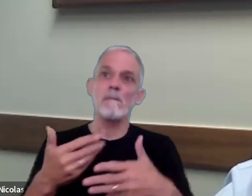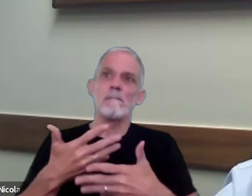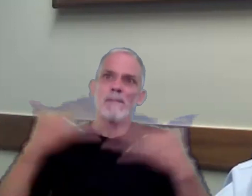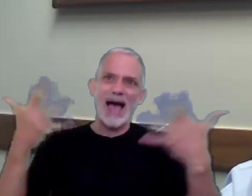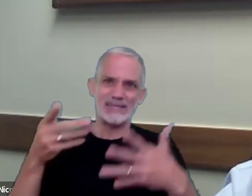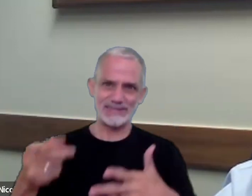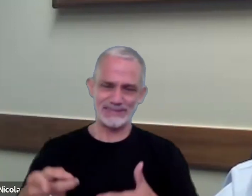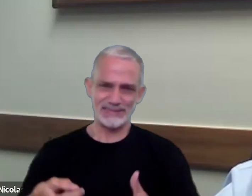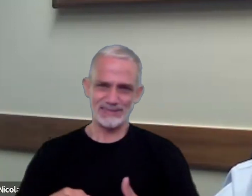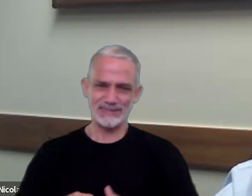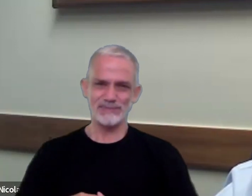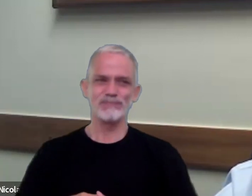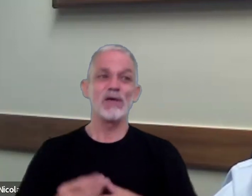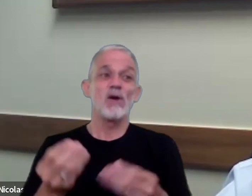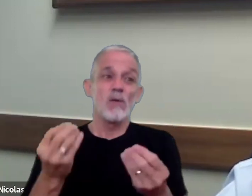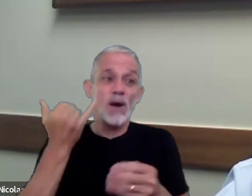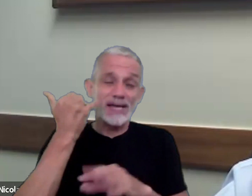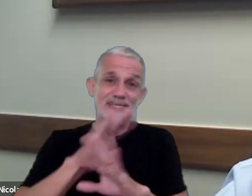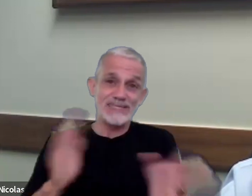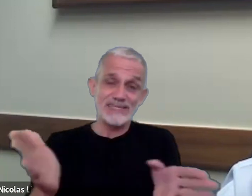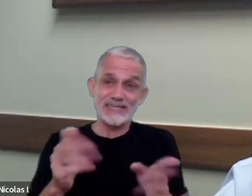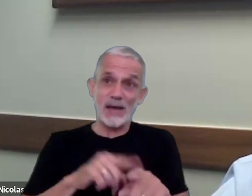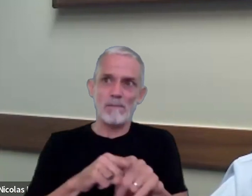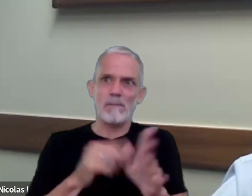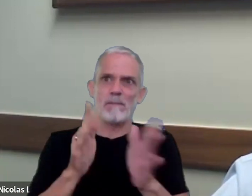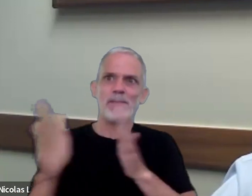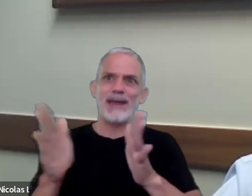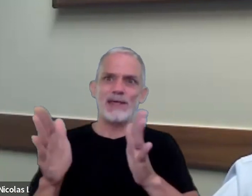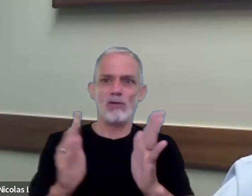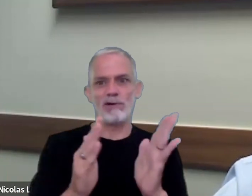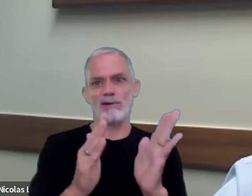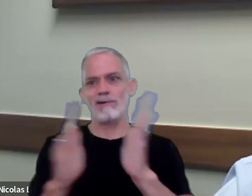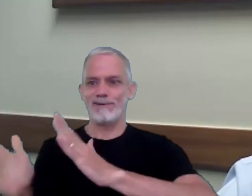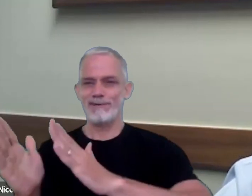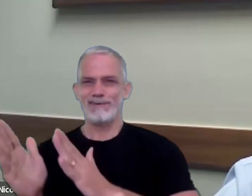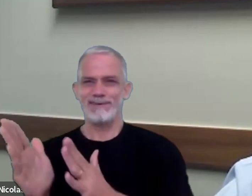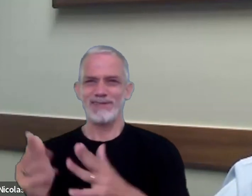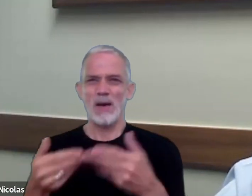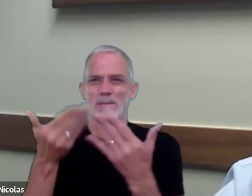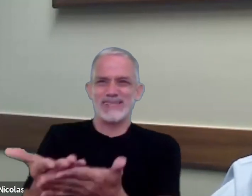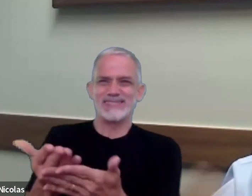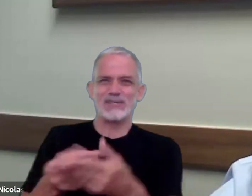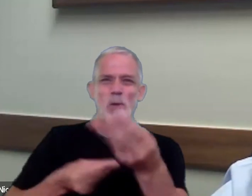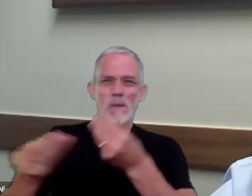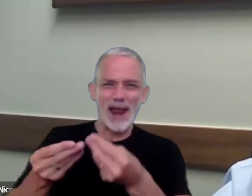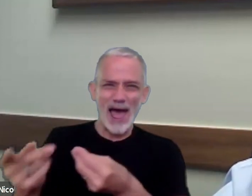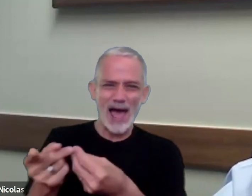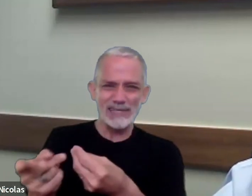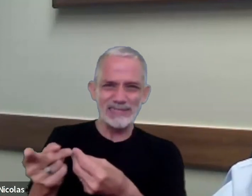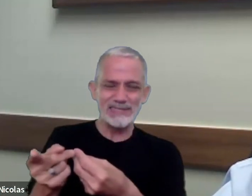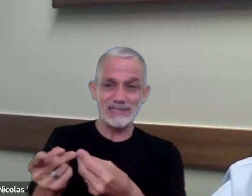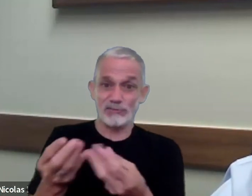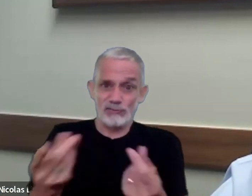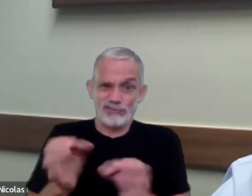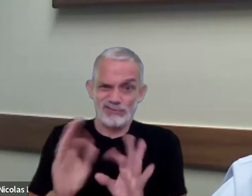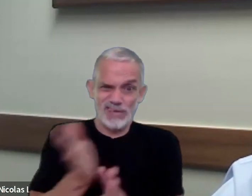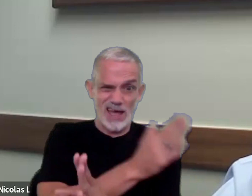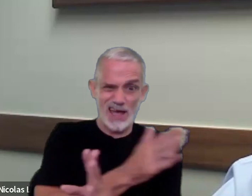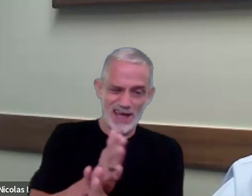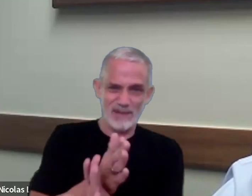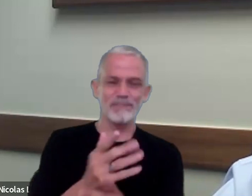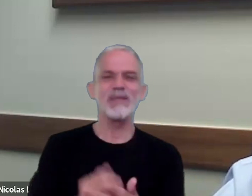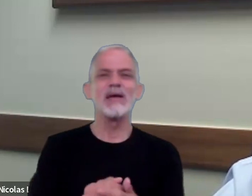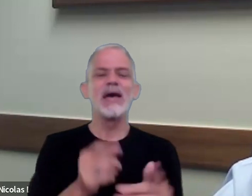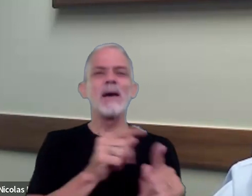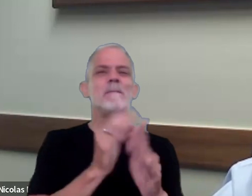¿sí? porque ya estábamos en un periodo de presentación de balances terminado para